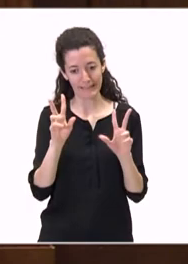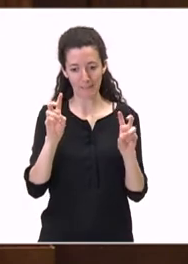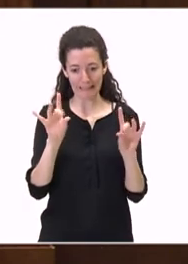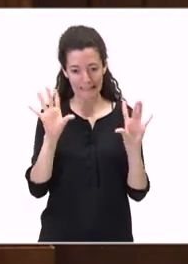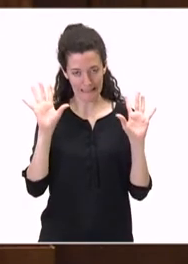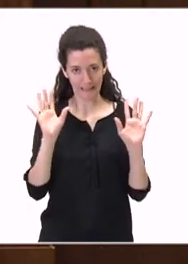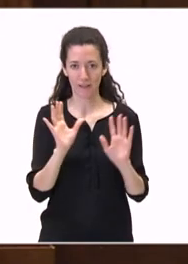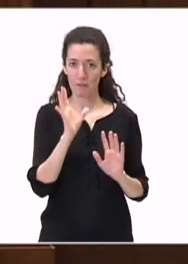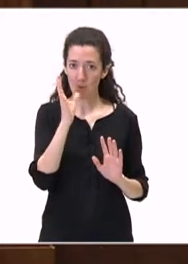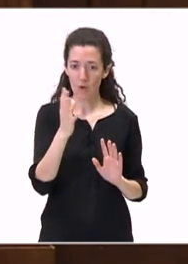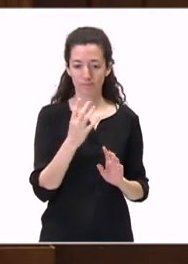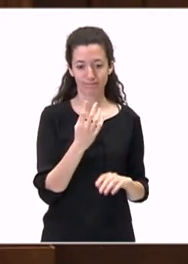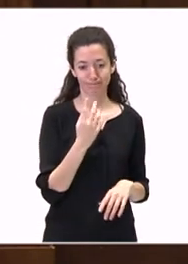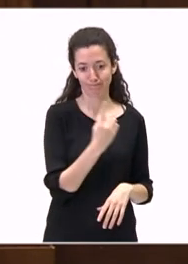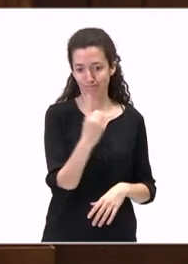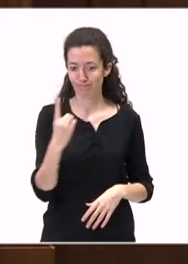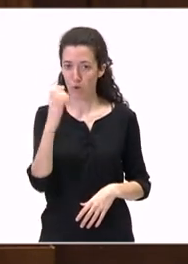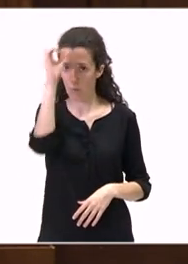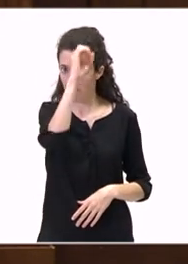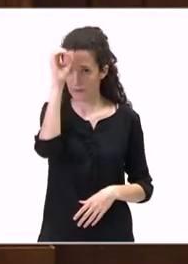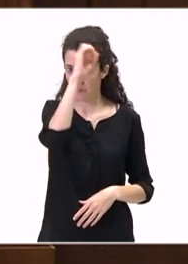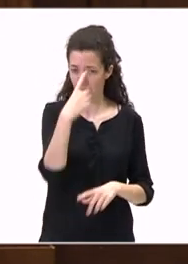también criterios particulares, es que se solucione el conflicto.